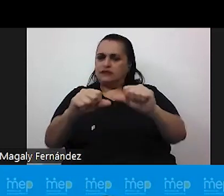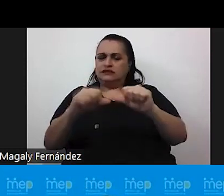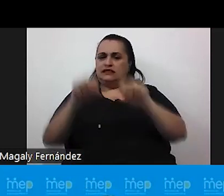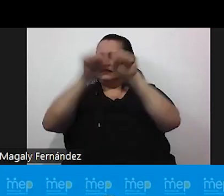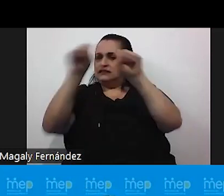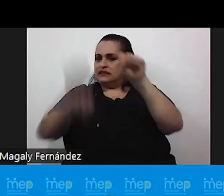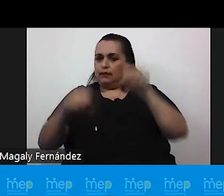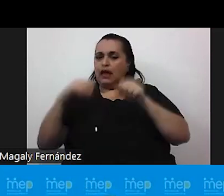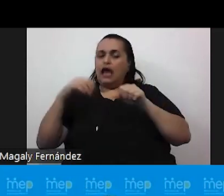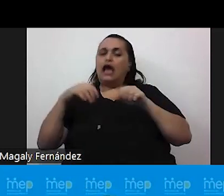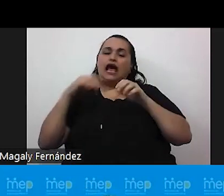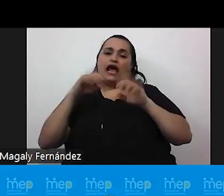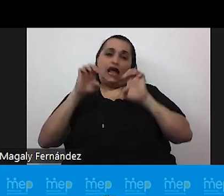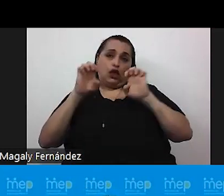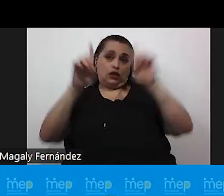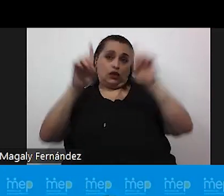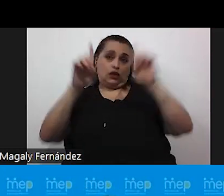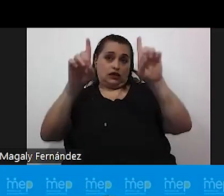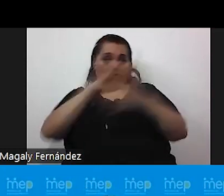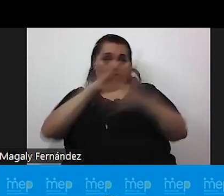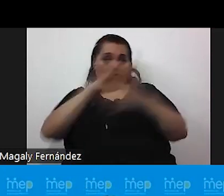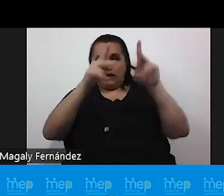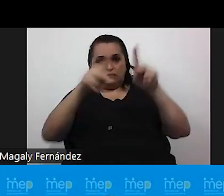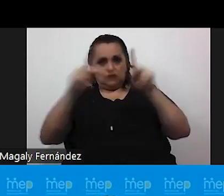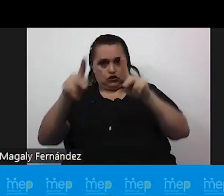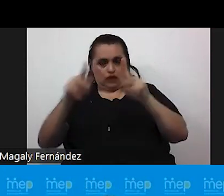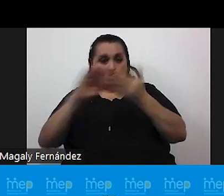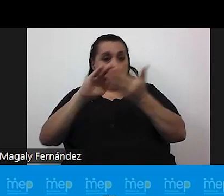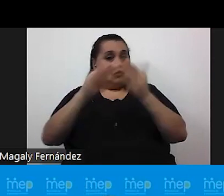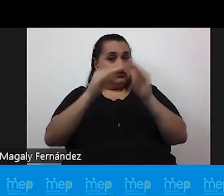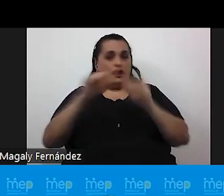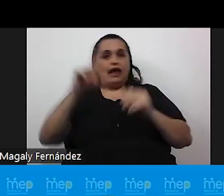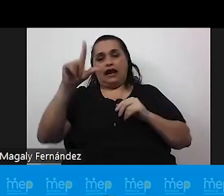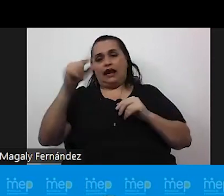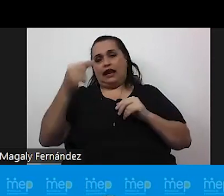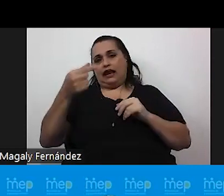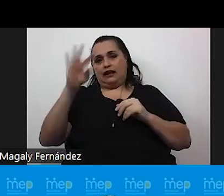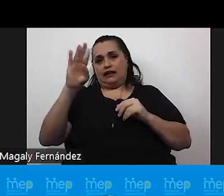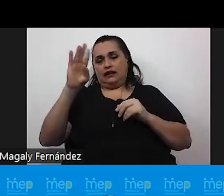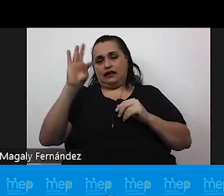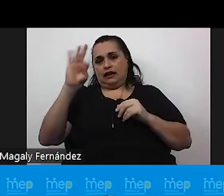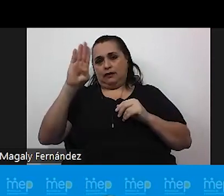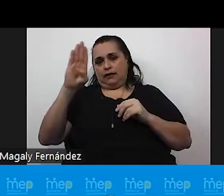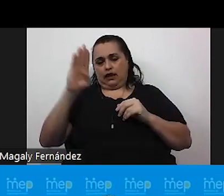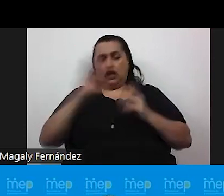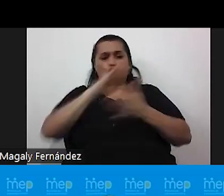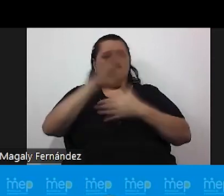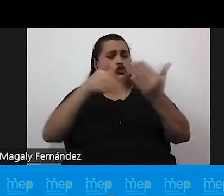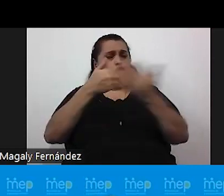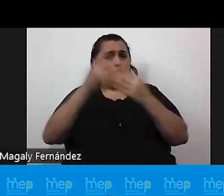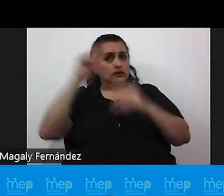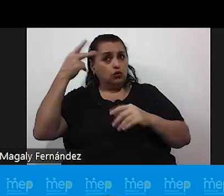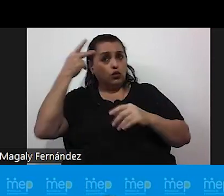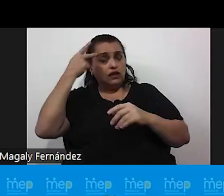poblaciones y también la de la comunidad LGTB todas las políticas del Ministerio de Educación Pública están orientadas